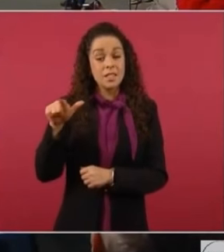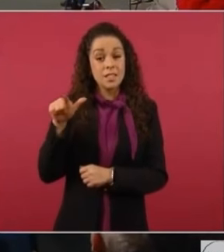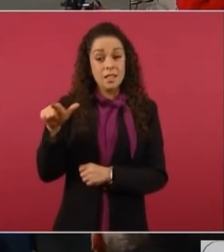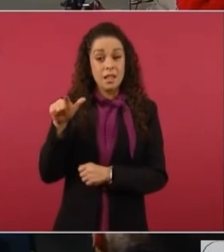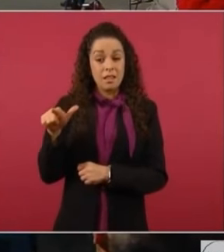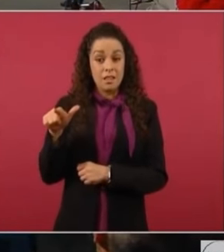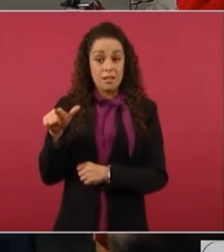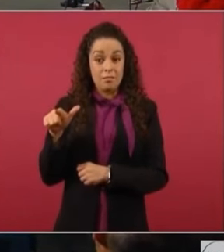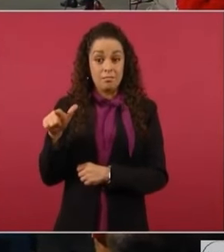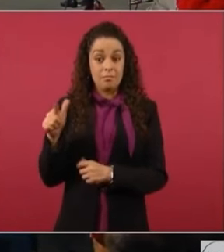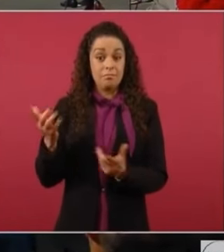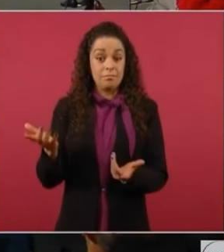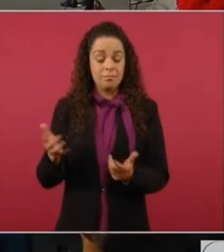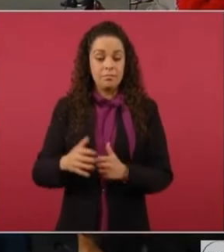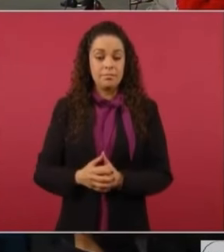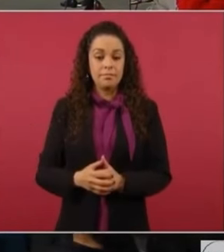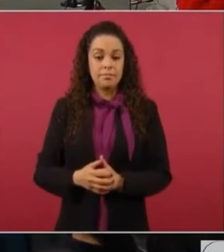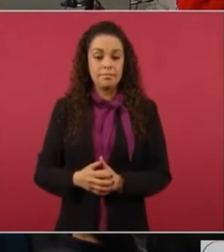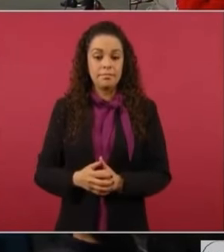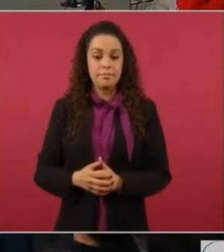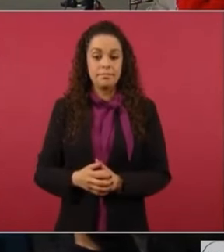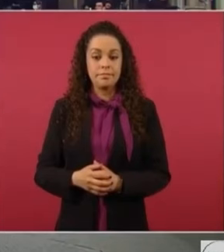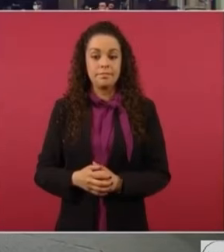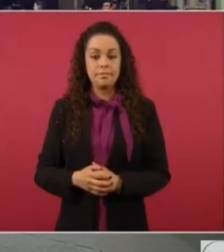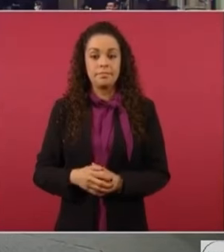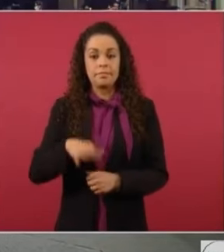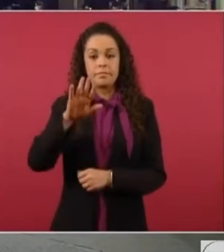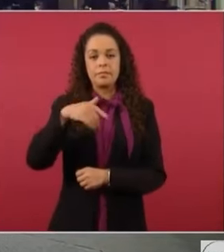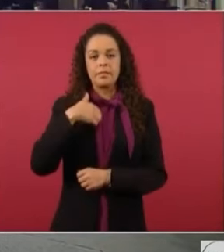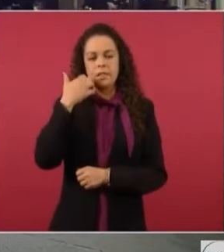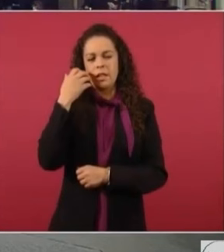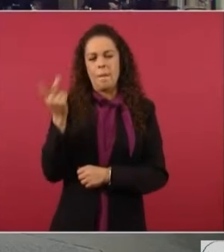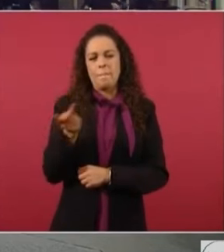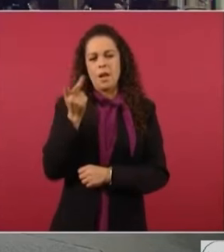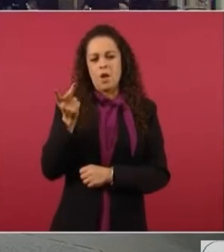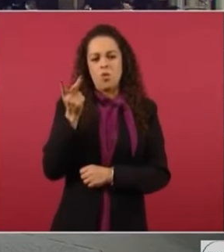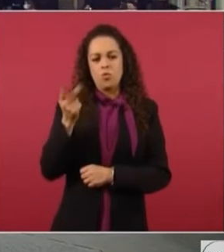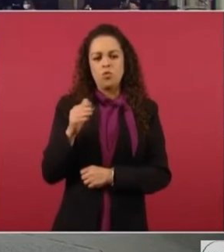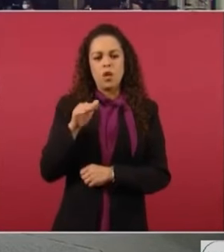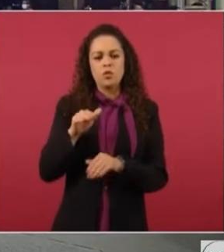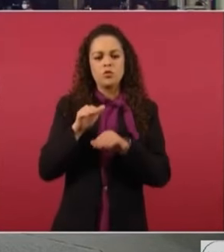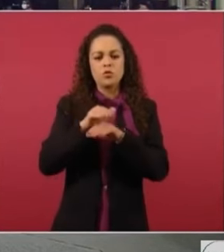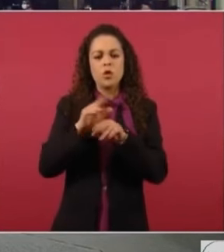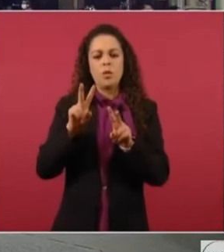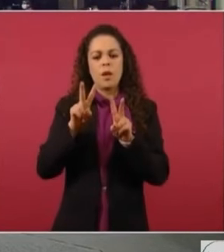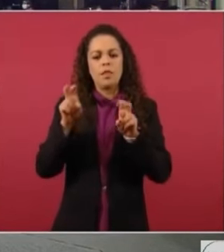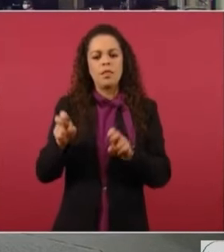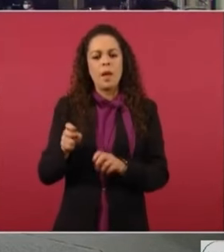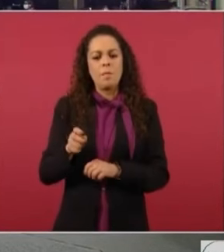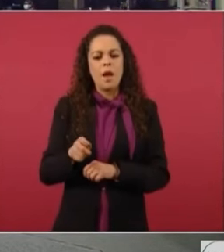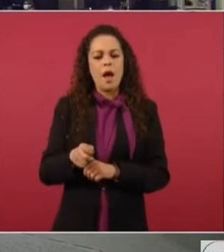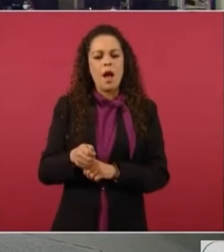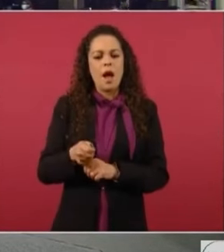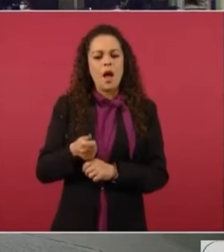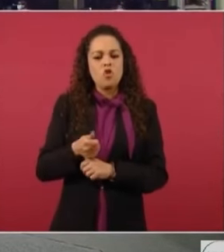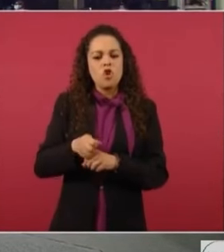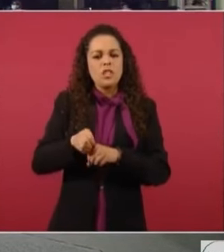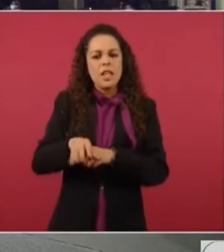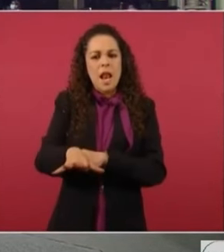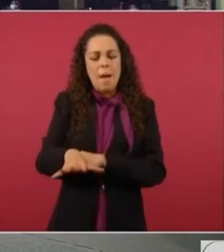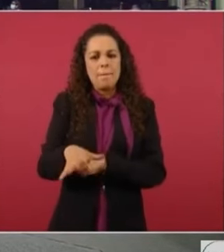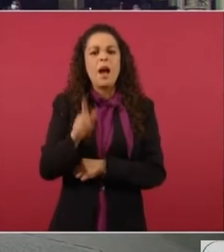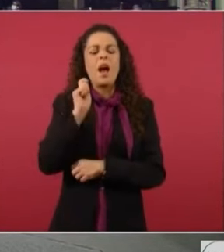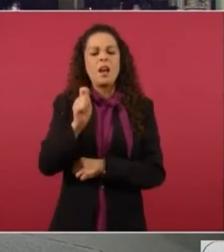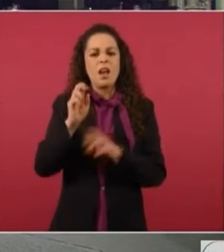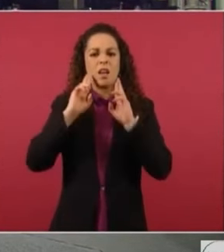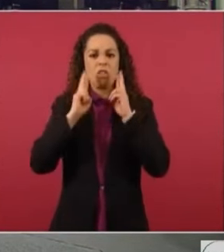Presidente, gracias. Sobre el tema de Ayotzinapa, usted apenas tuvo una reunión con las madres de Ayotzinapa, tuvo apenas una reunión con las madres,